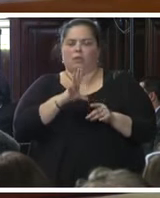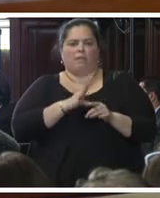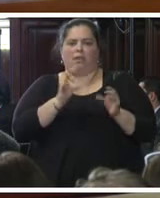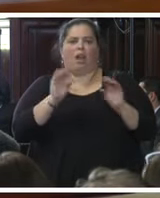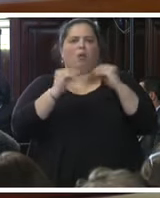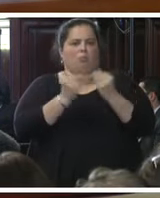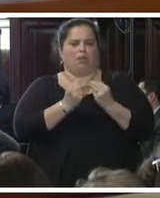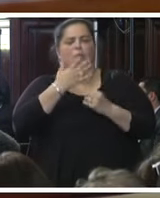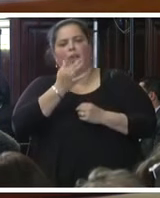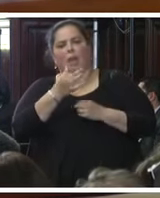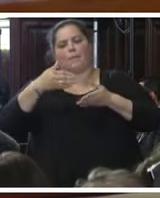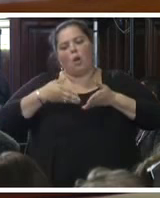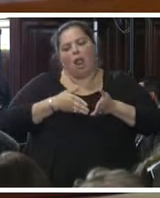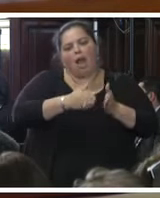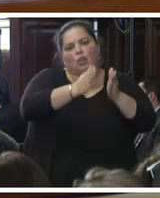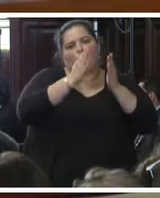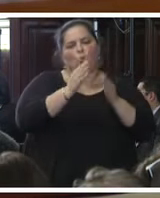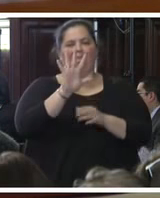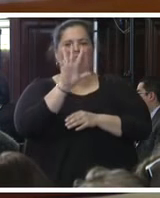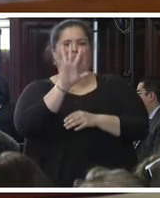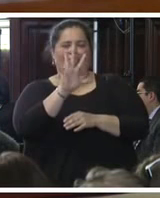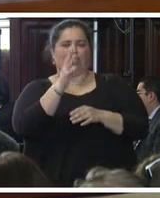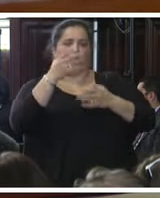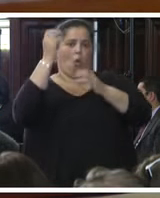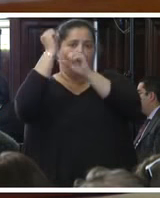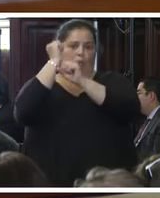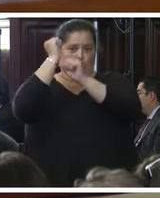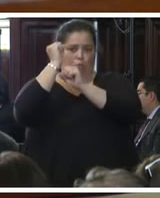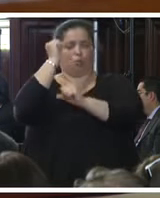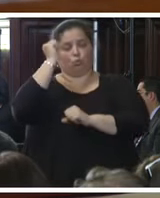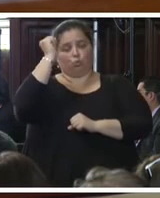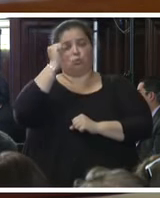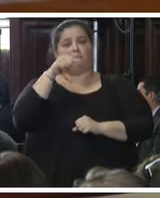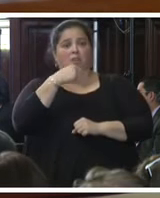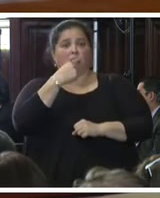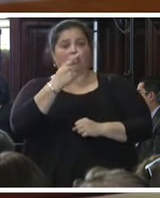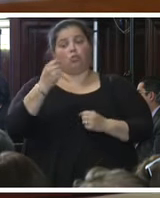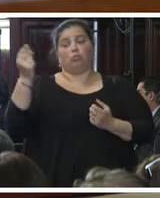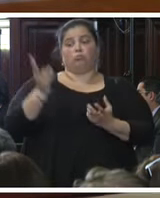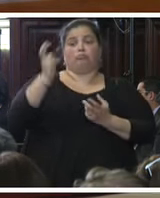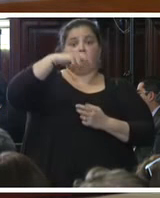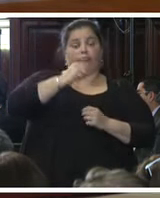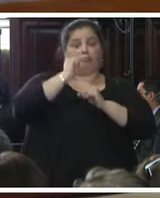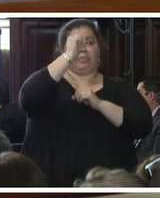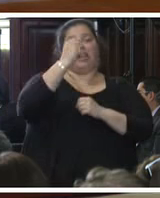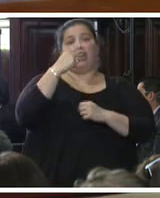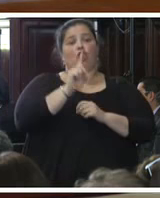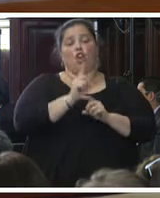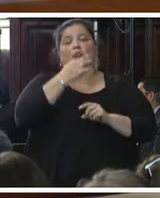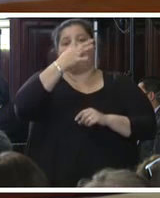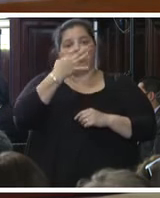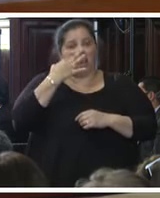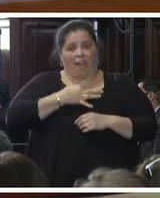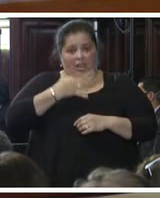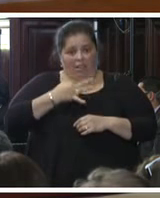ruta del quinto octobús fue la que los estudiantes sobrevivientes refirieron y no como lo afirmó la verdad histórica. Sin que hasta la